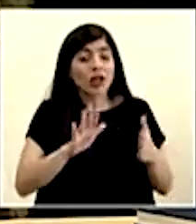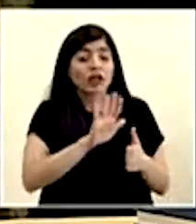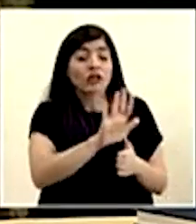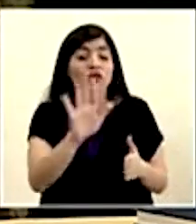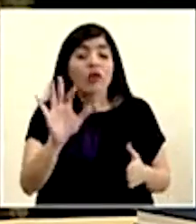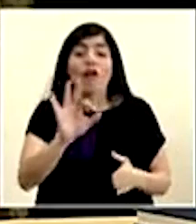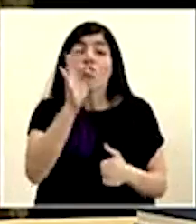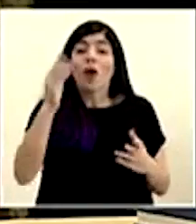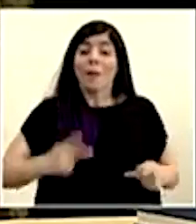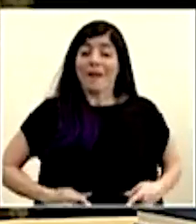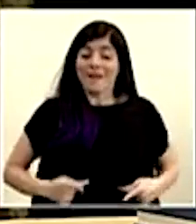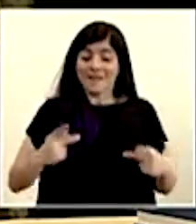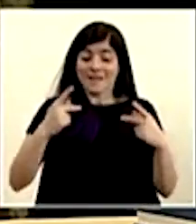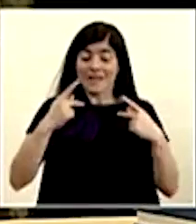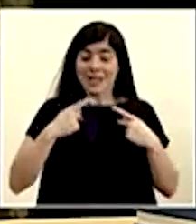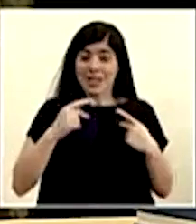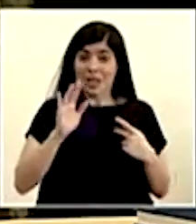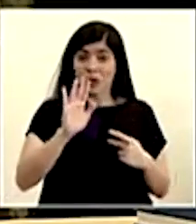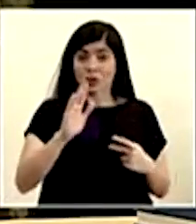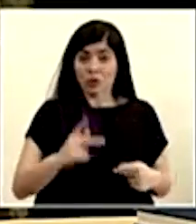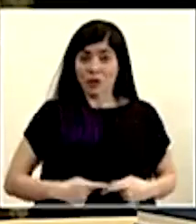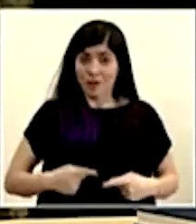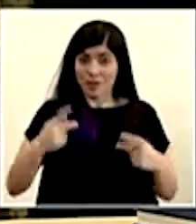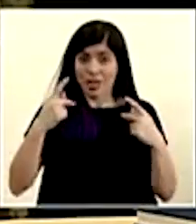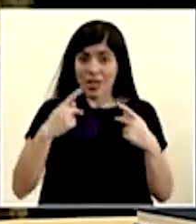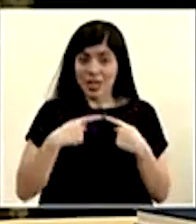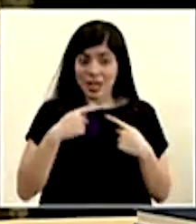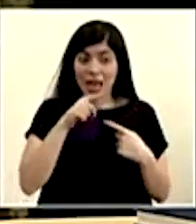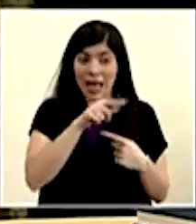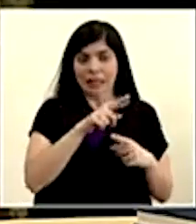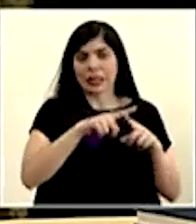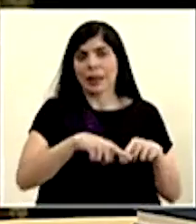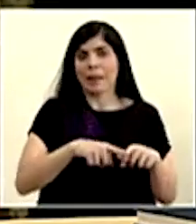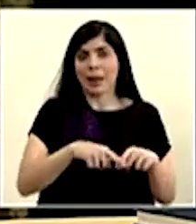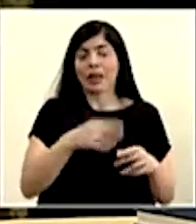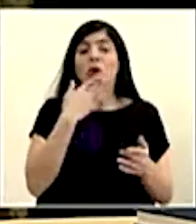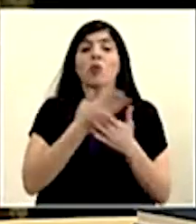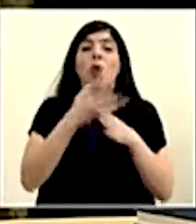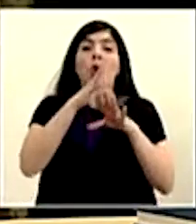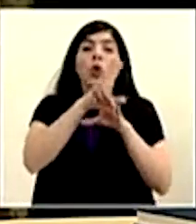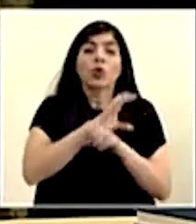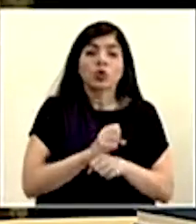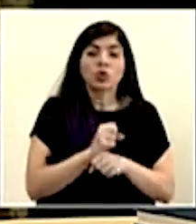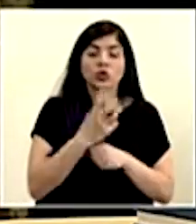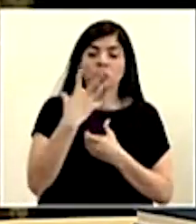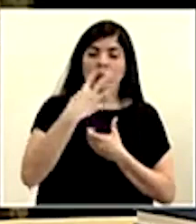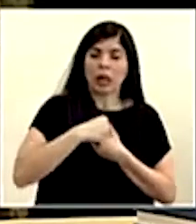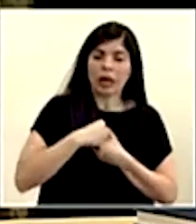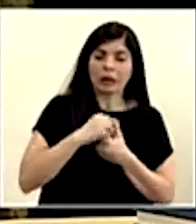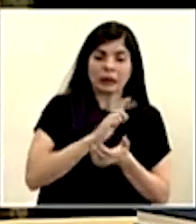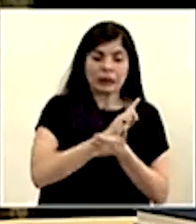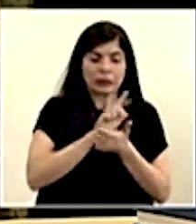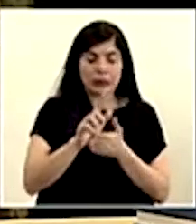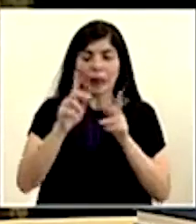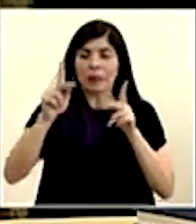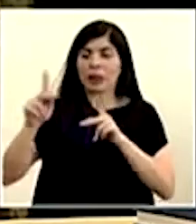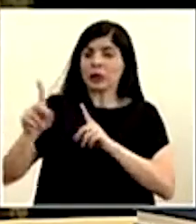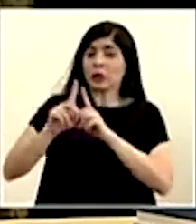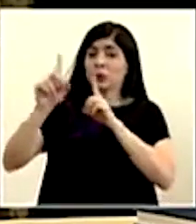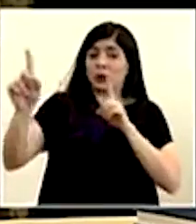nuestra vida, cómo implementamos las buenas prácticas de higiene, distanciamiento social.